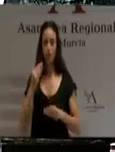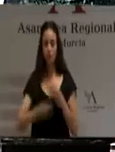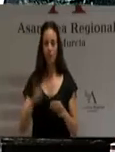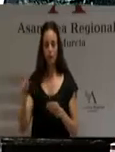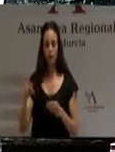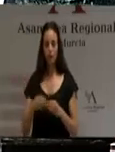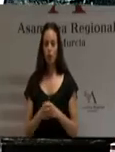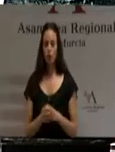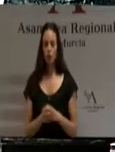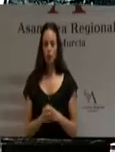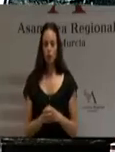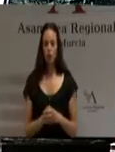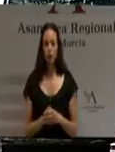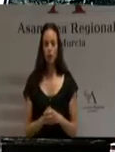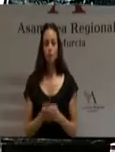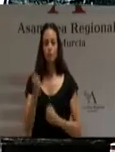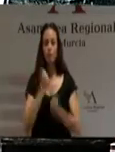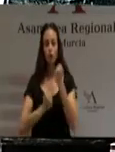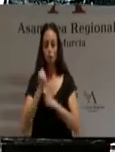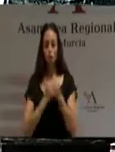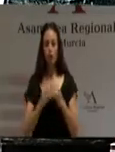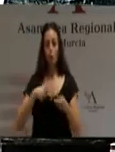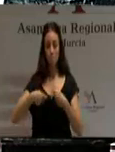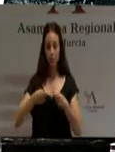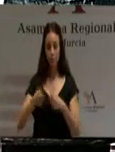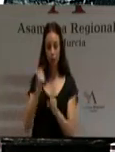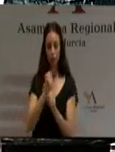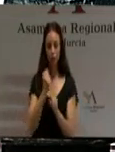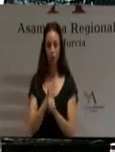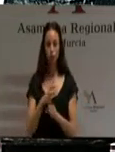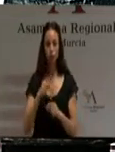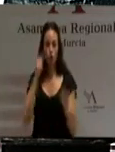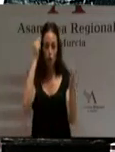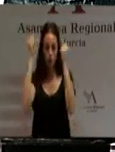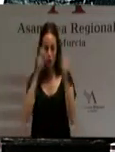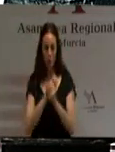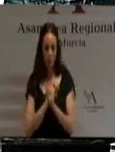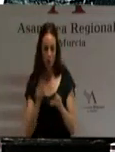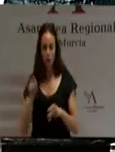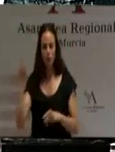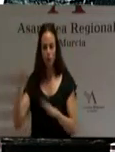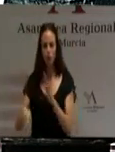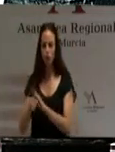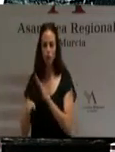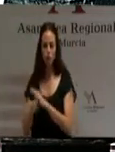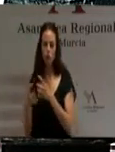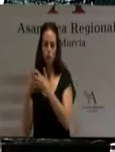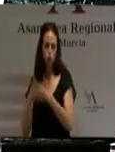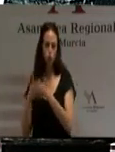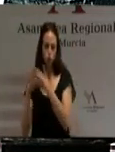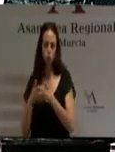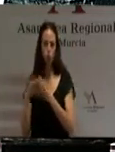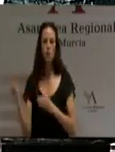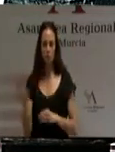fortalecer después una economía y un mercado de trabajo que en las peores condiciones siguen vivos y comienzan a dar síntomas de clara